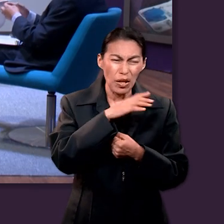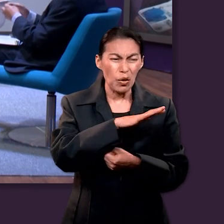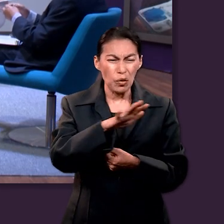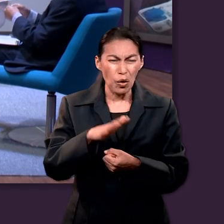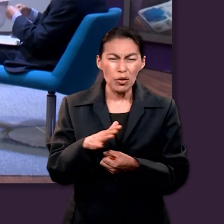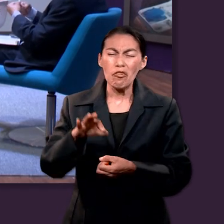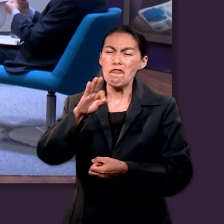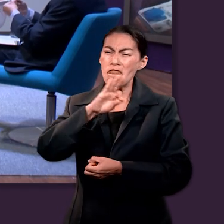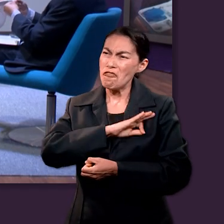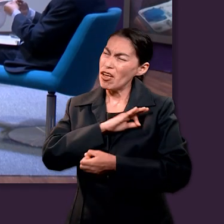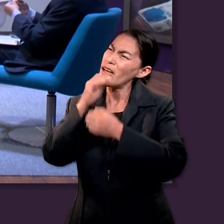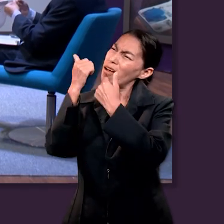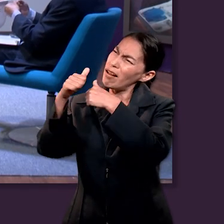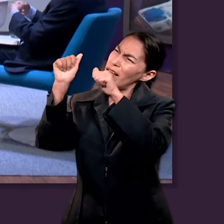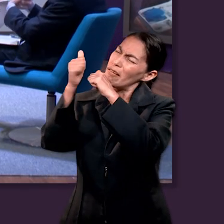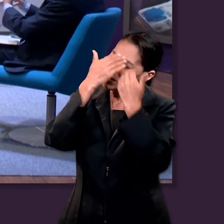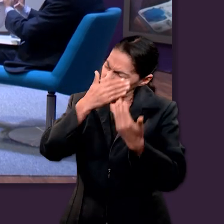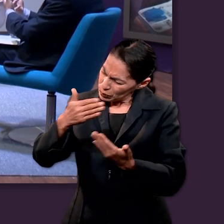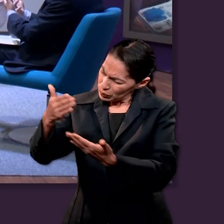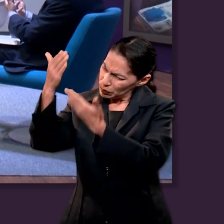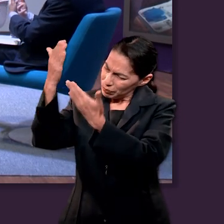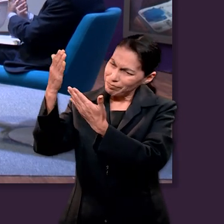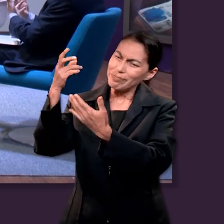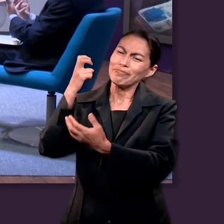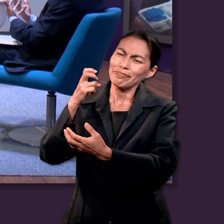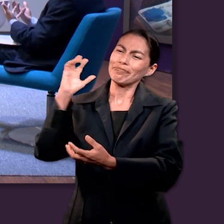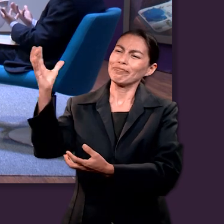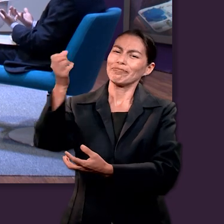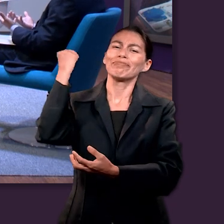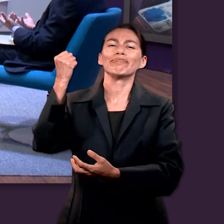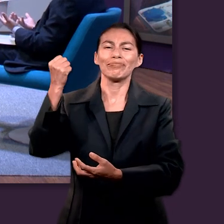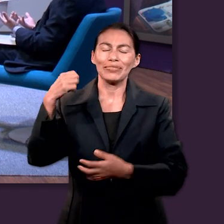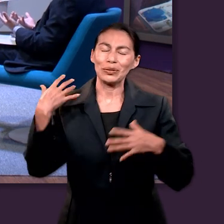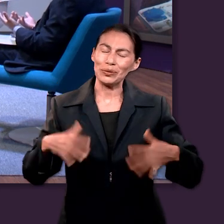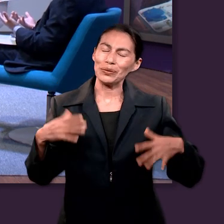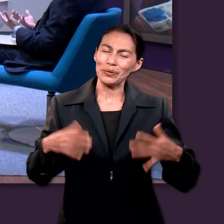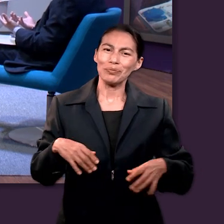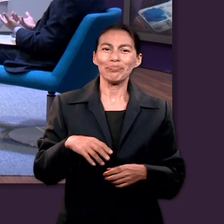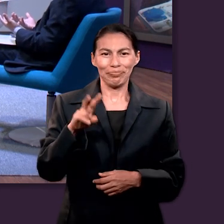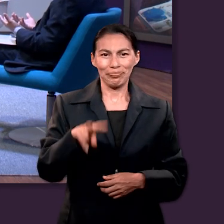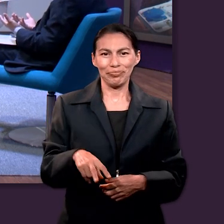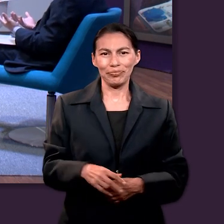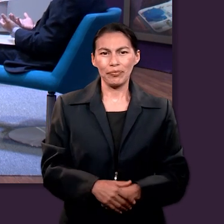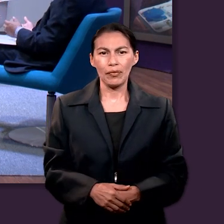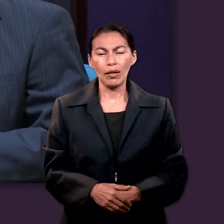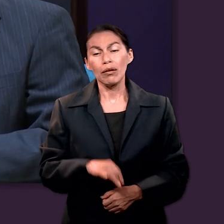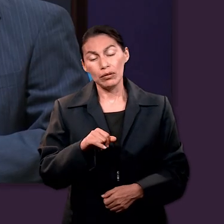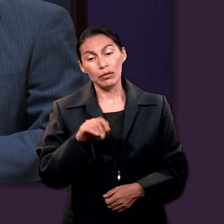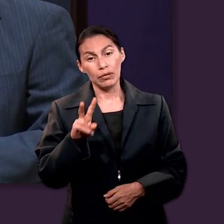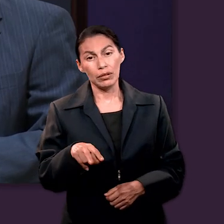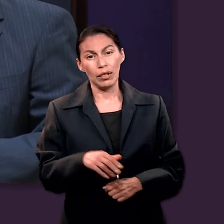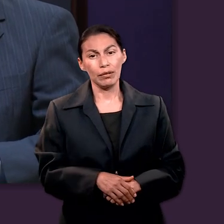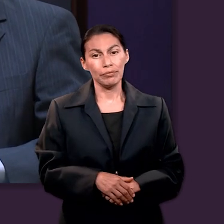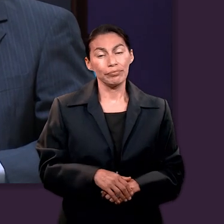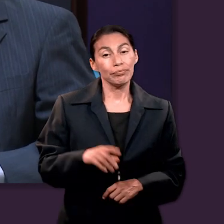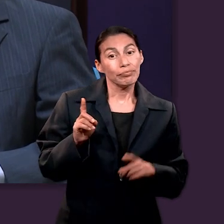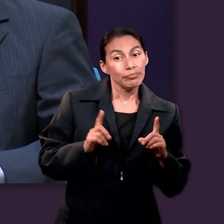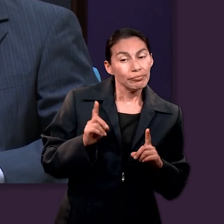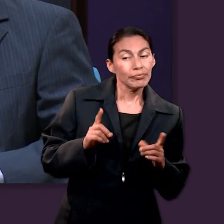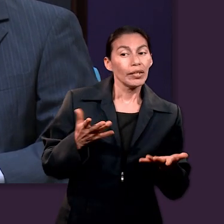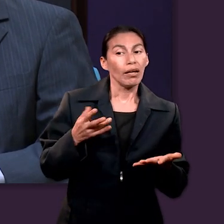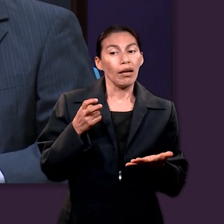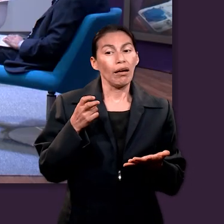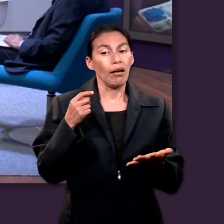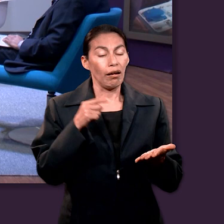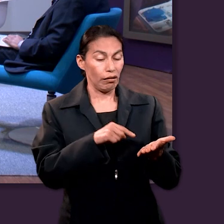también nos invita a tener fe y gritar, gritar, alabarlo, ¿no? Para poder obtener la victoria. Ok.